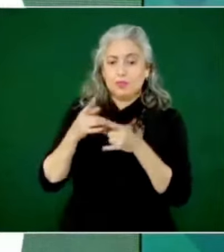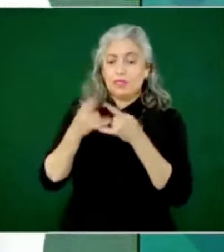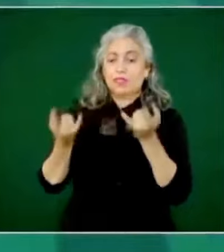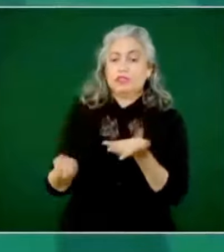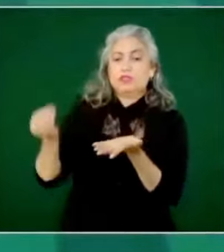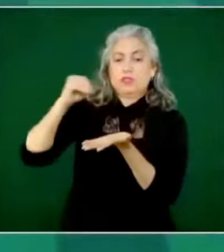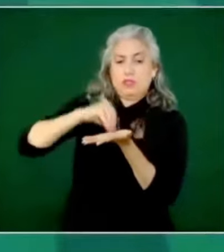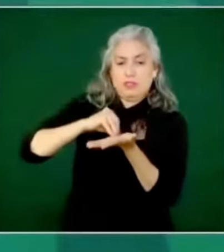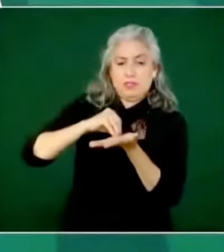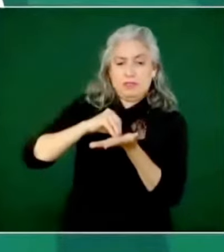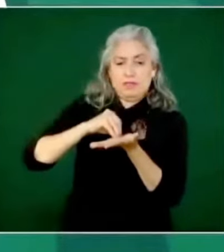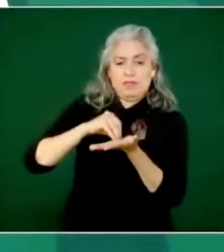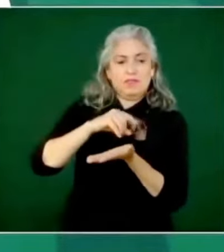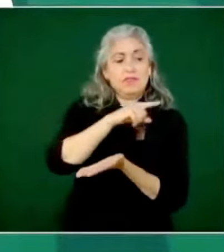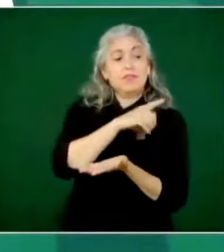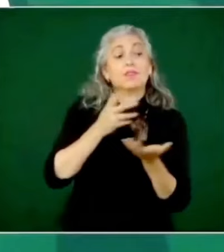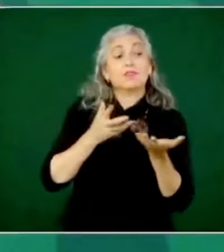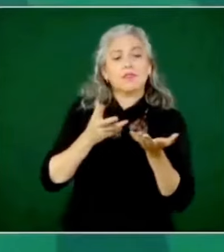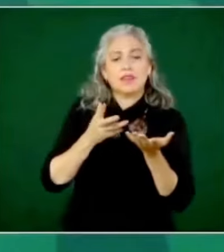prócer de mula.